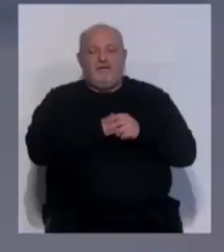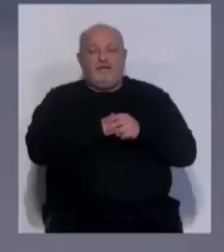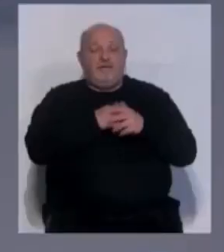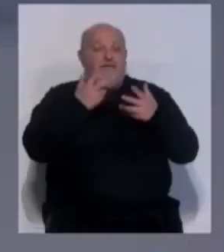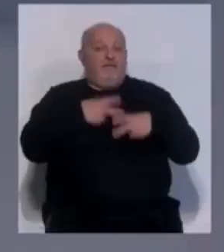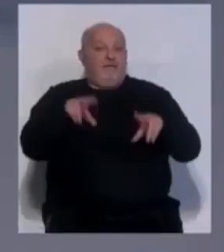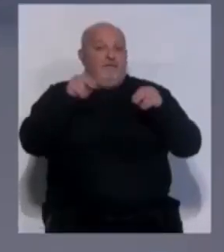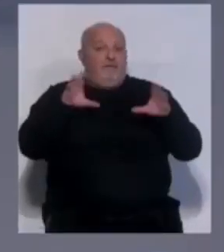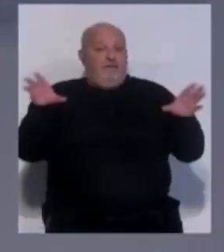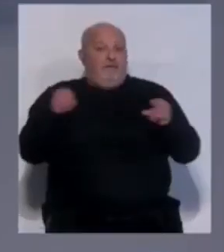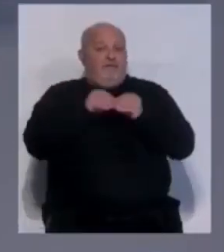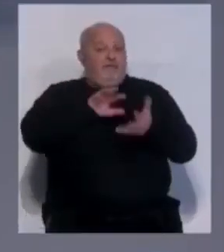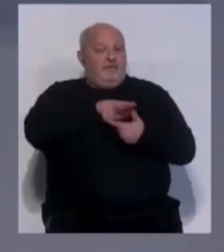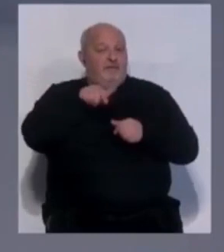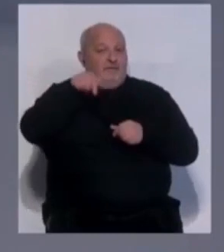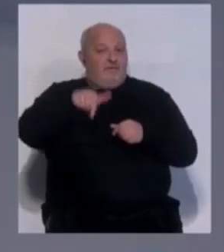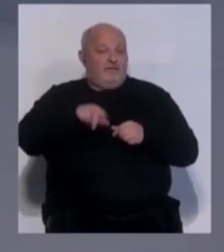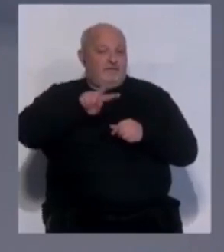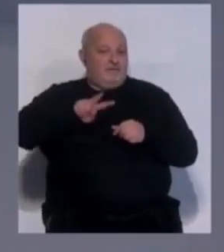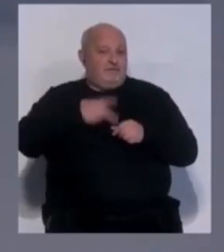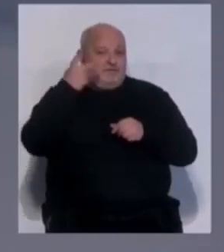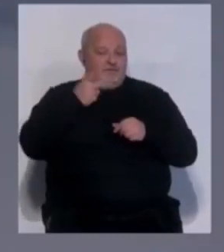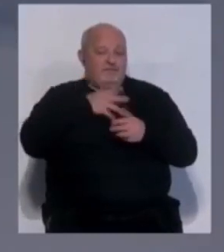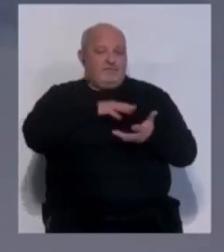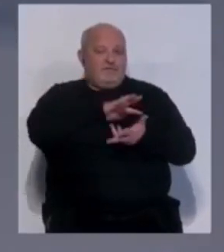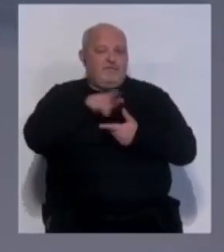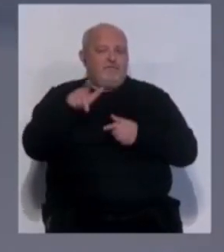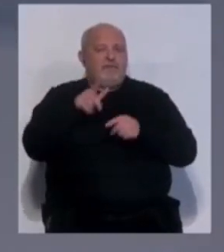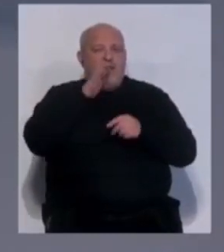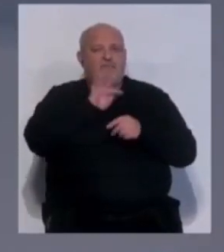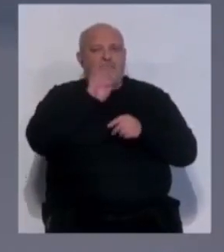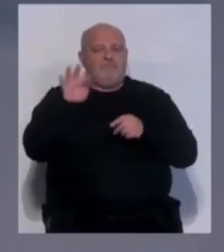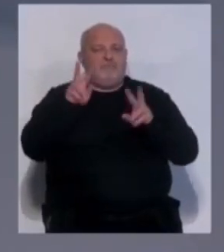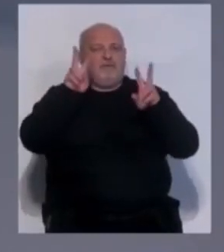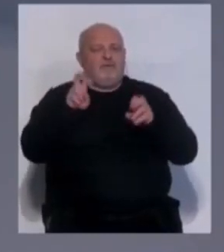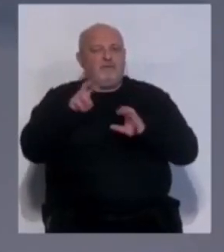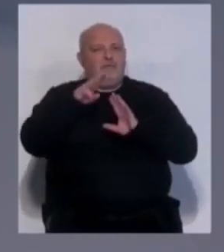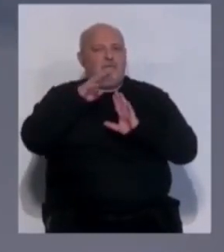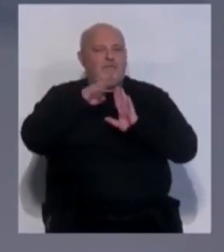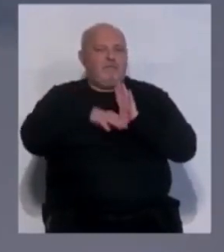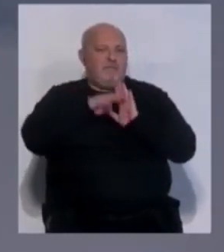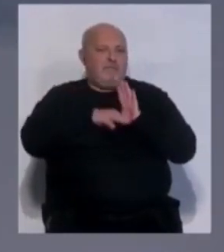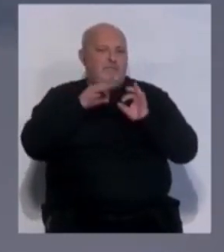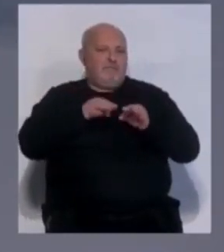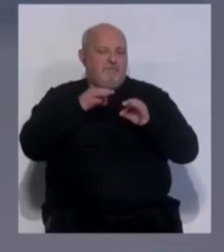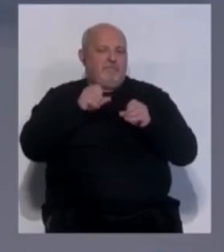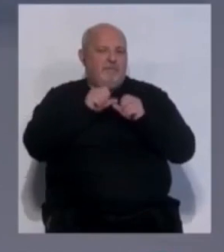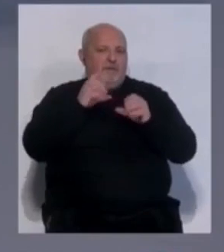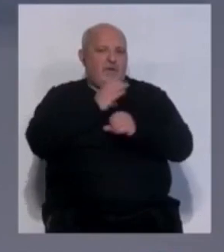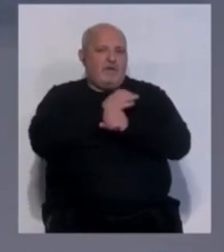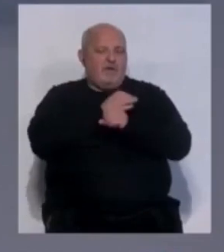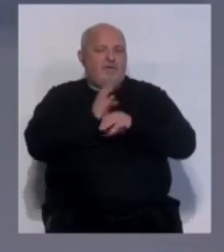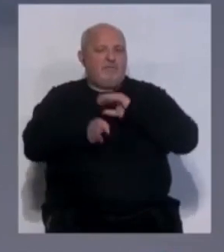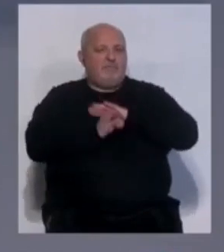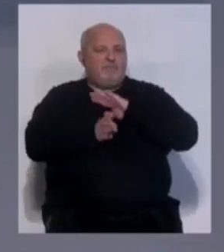Así llegamos al final de esta segunda edición de Noticias Cádiz. Les dejamos en la compañía de nuestra programación de la emisora local